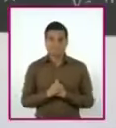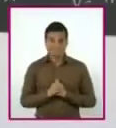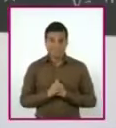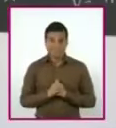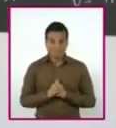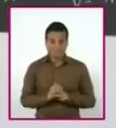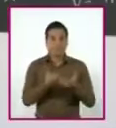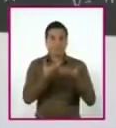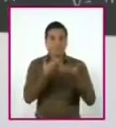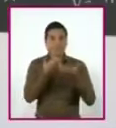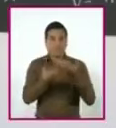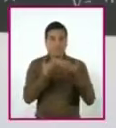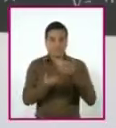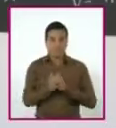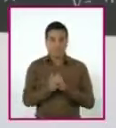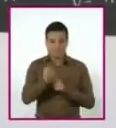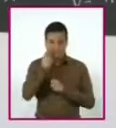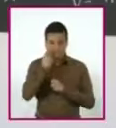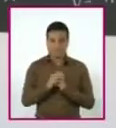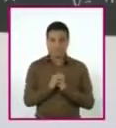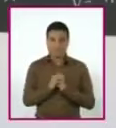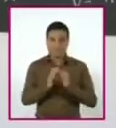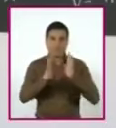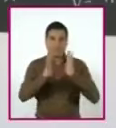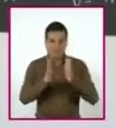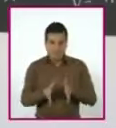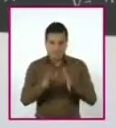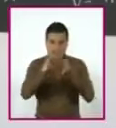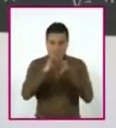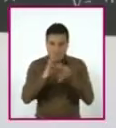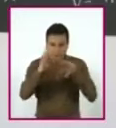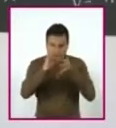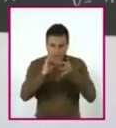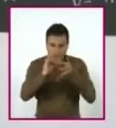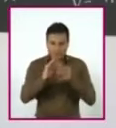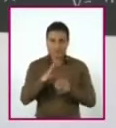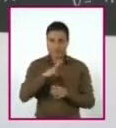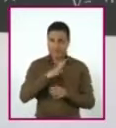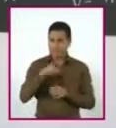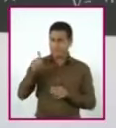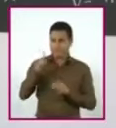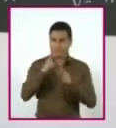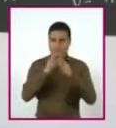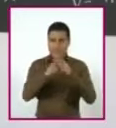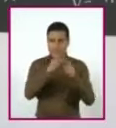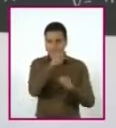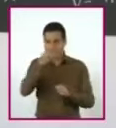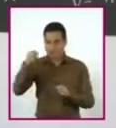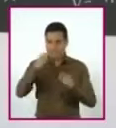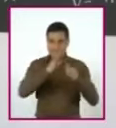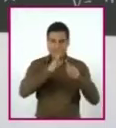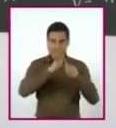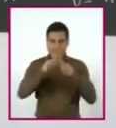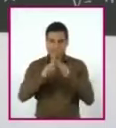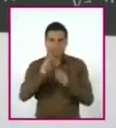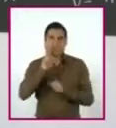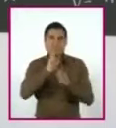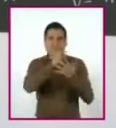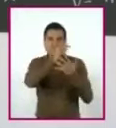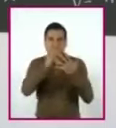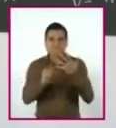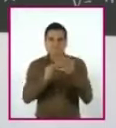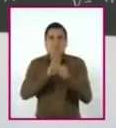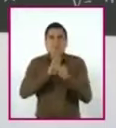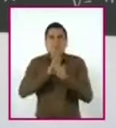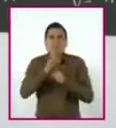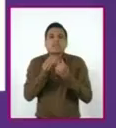Ahora, con esto vamos a identificar en las siguientes ecuaciones cuáles de ellas son de